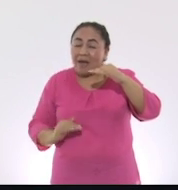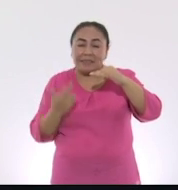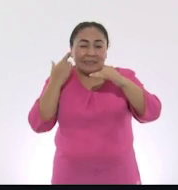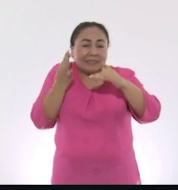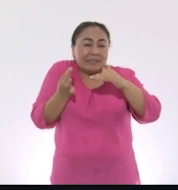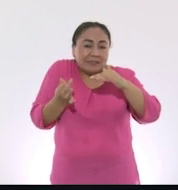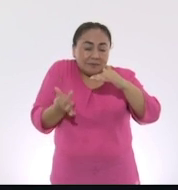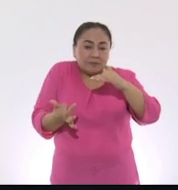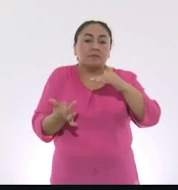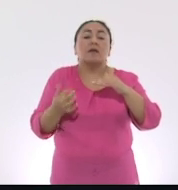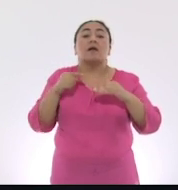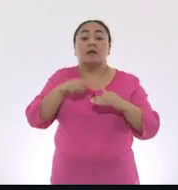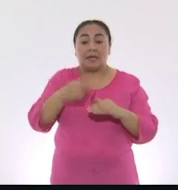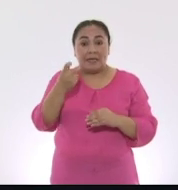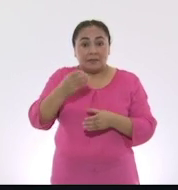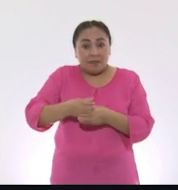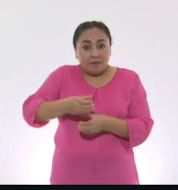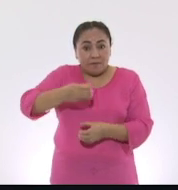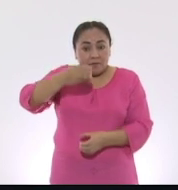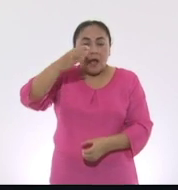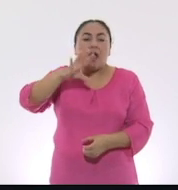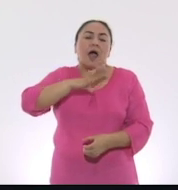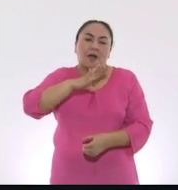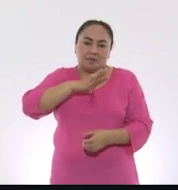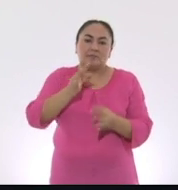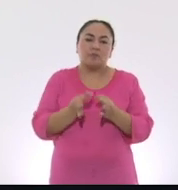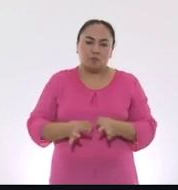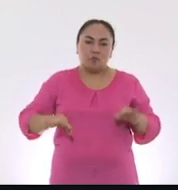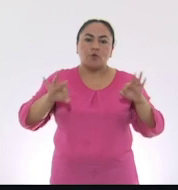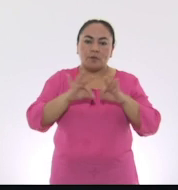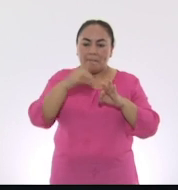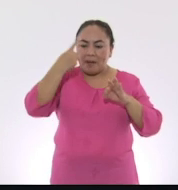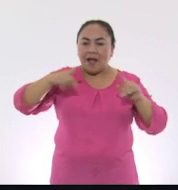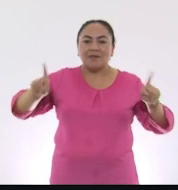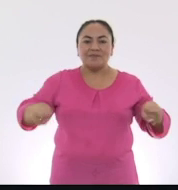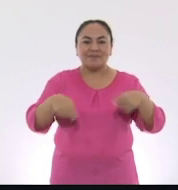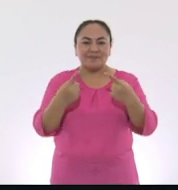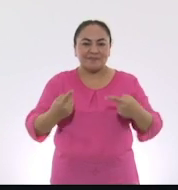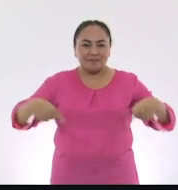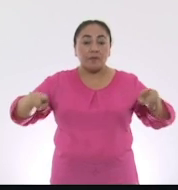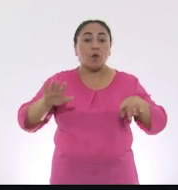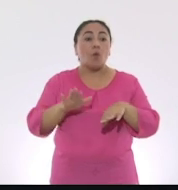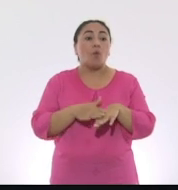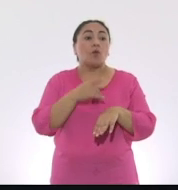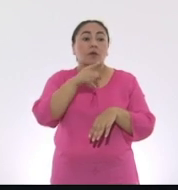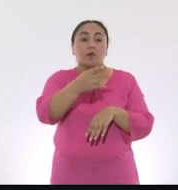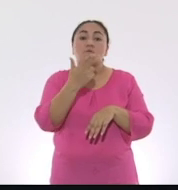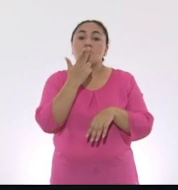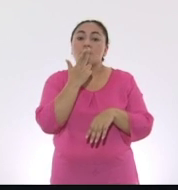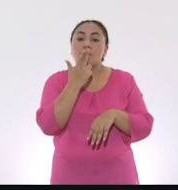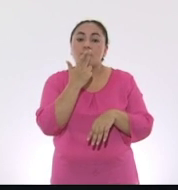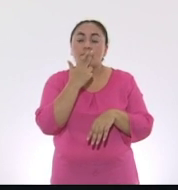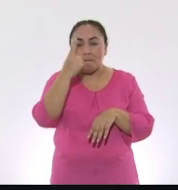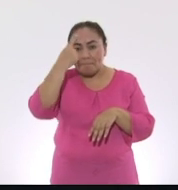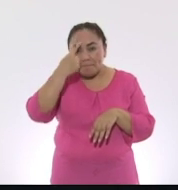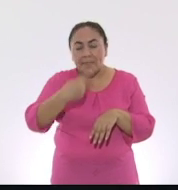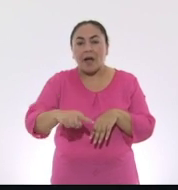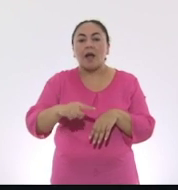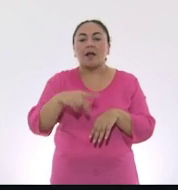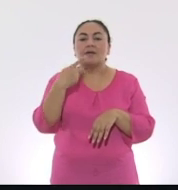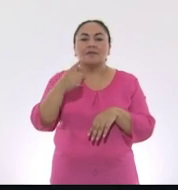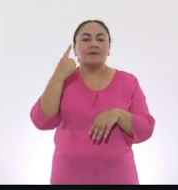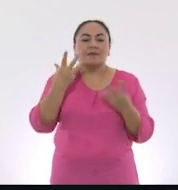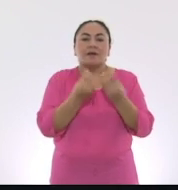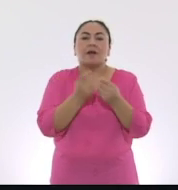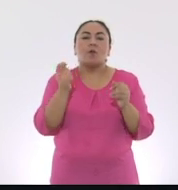Fagot tiene un papel muy importante en la orquesta, ya que gracias a su amplio registro es considerado el bajo de los instrumentos de viento madera.